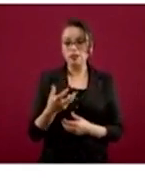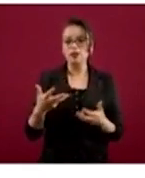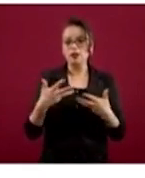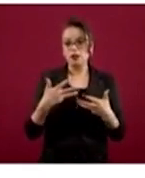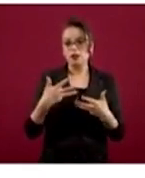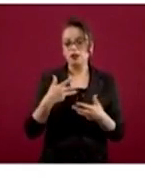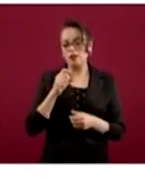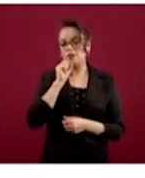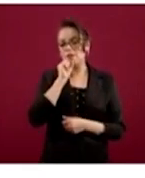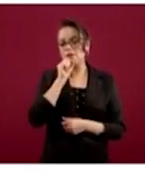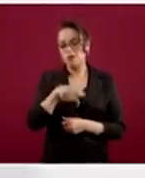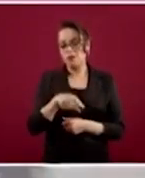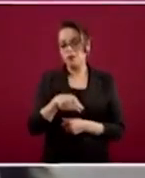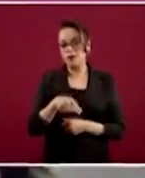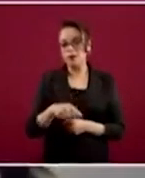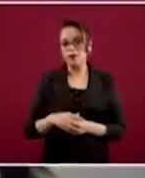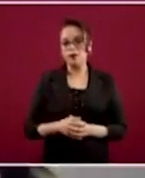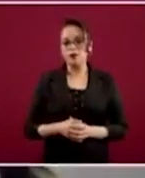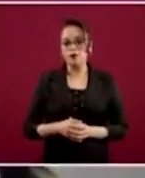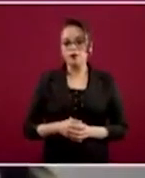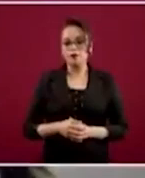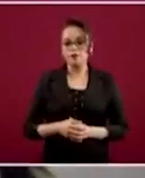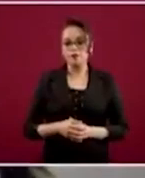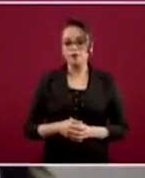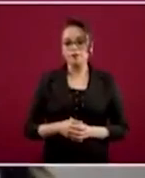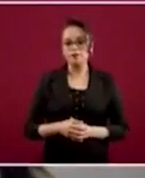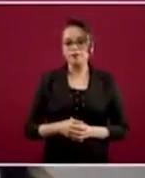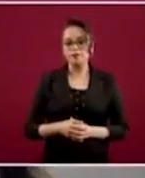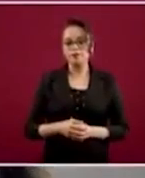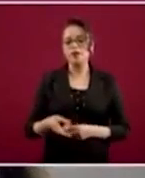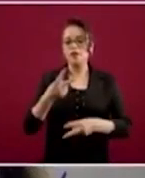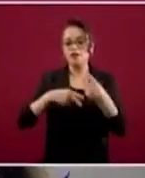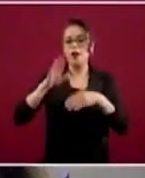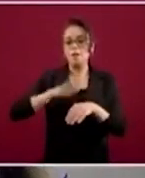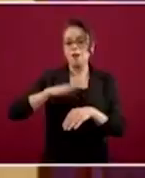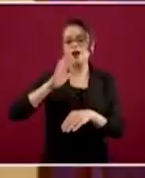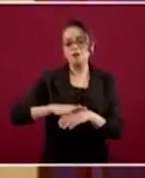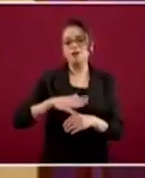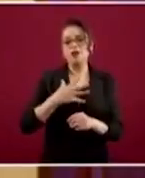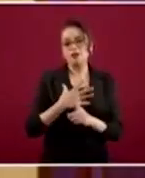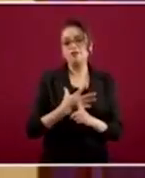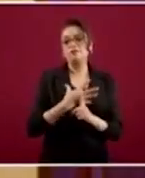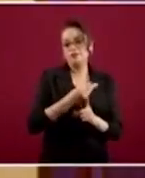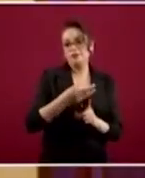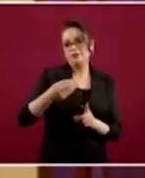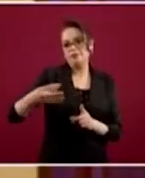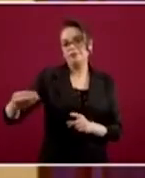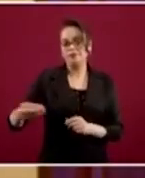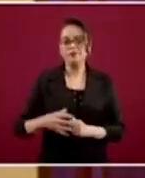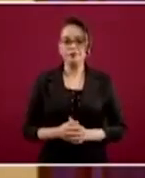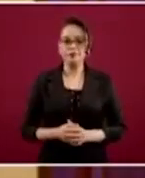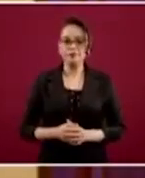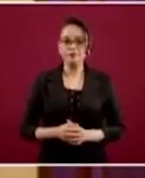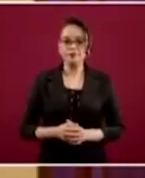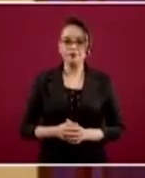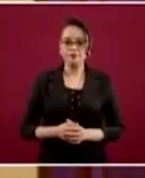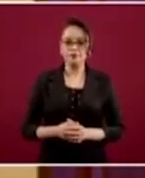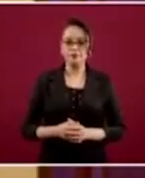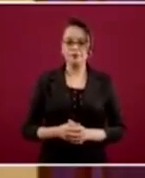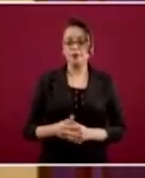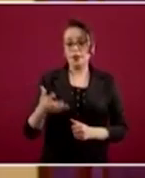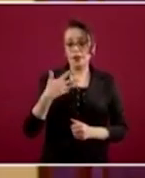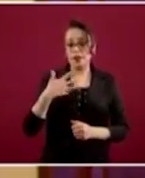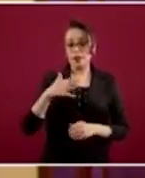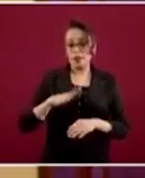esperando que tengamos más número de casos. Pero si vemos contrastada, ya lo decíamos, esta carga poblacional,